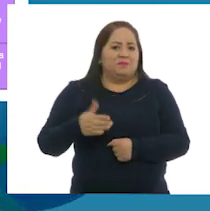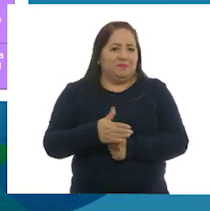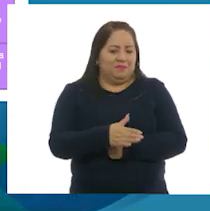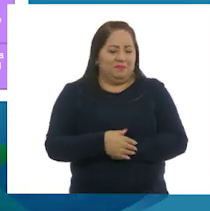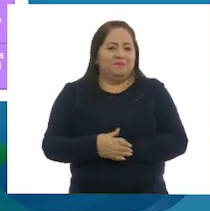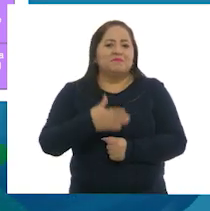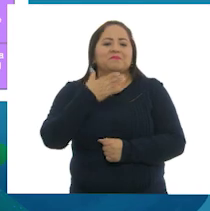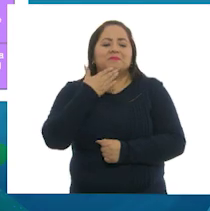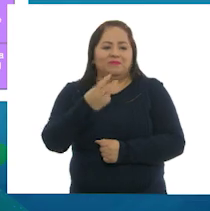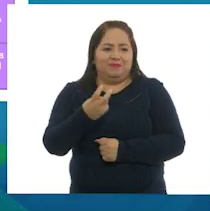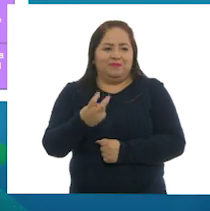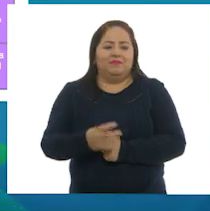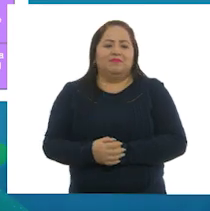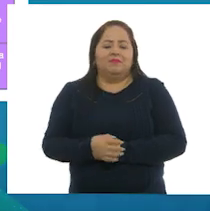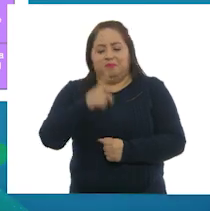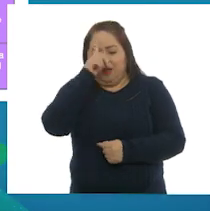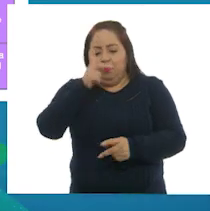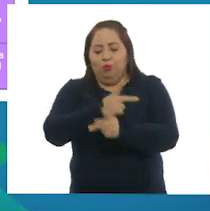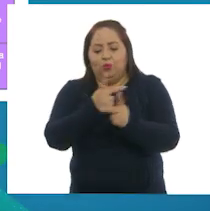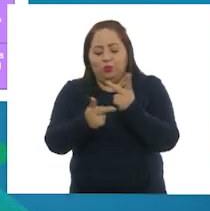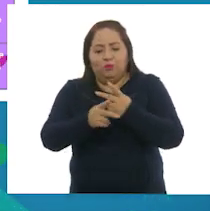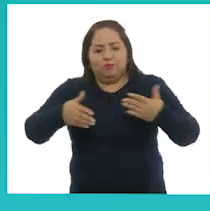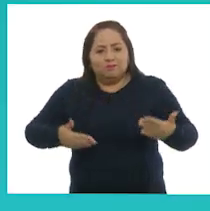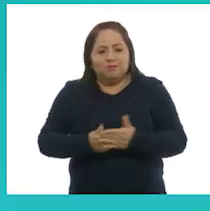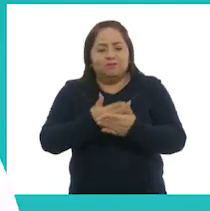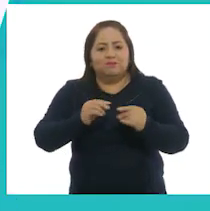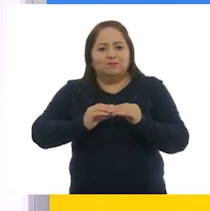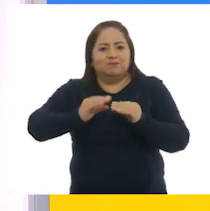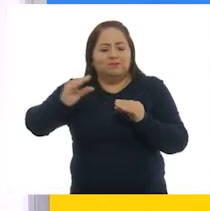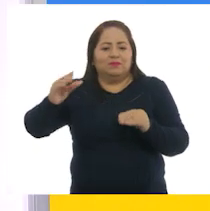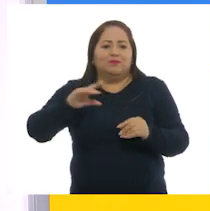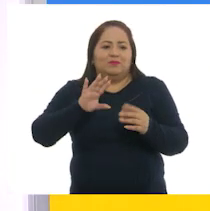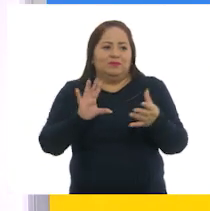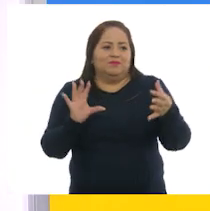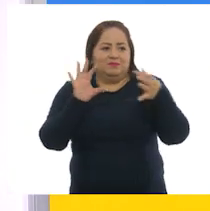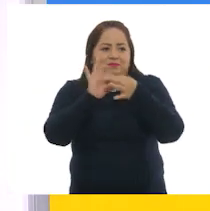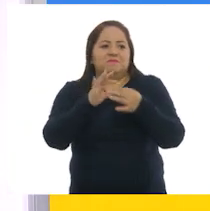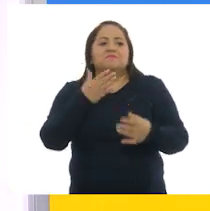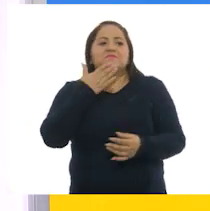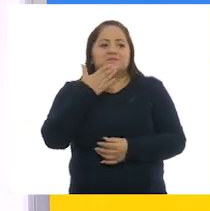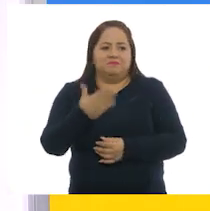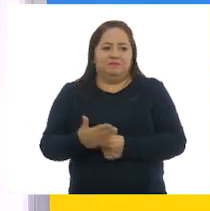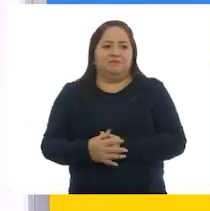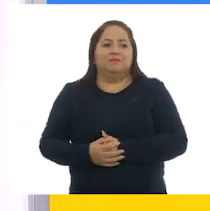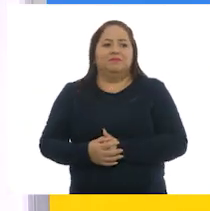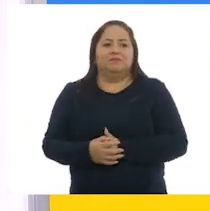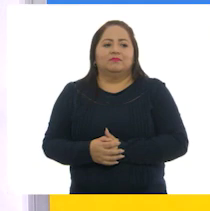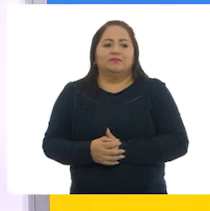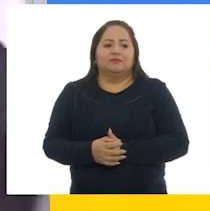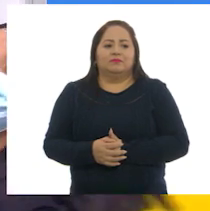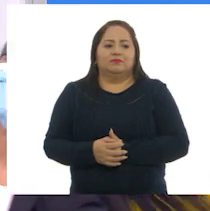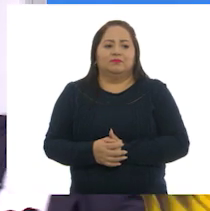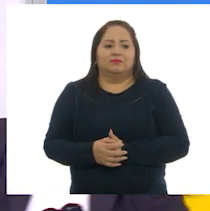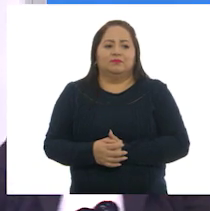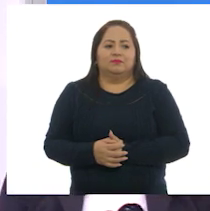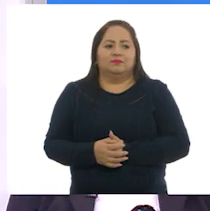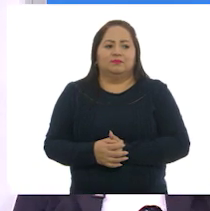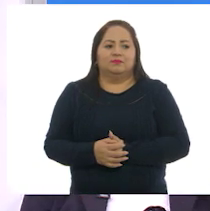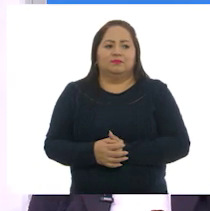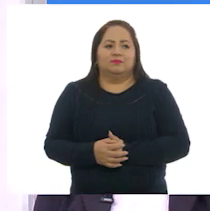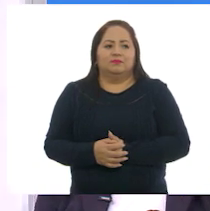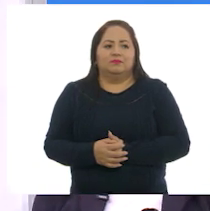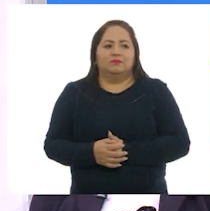Es con la que se garantiza la producción. Los uno con una línea nuevamente para tener nuestro